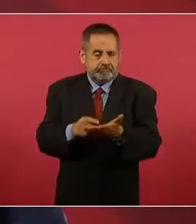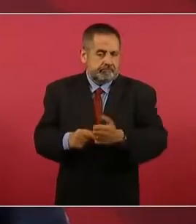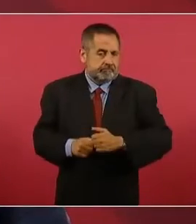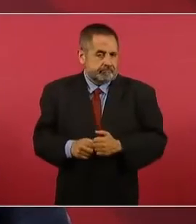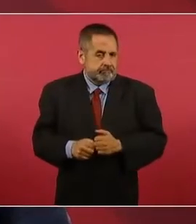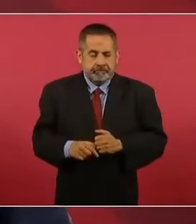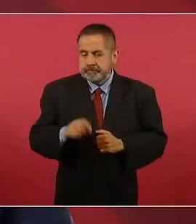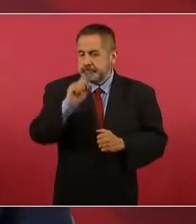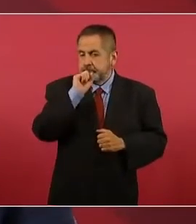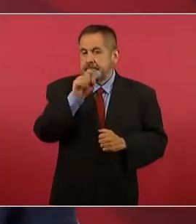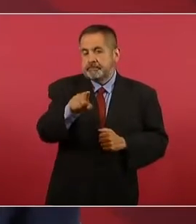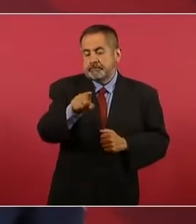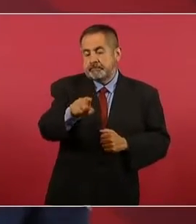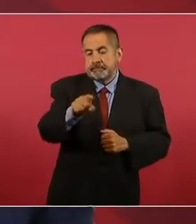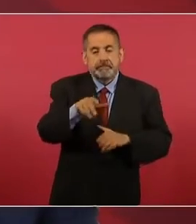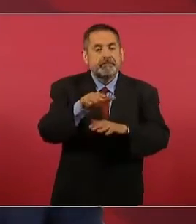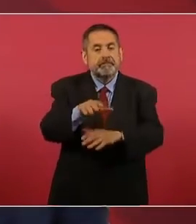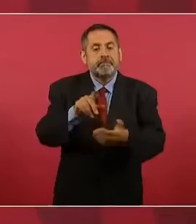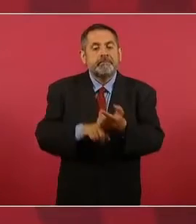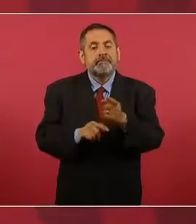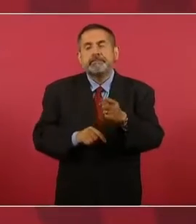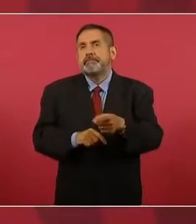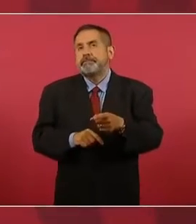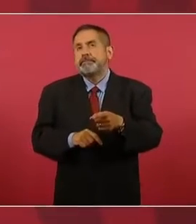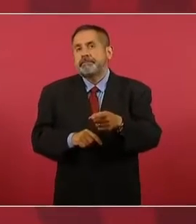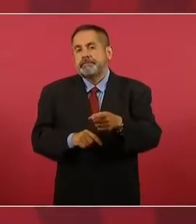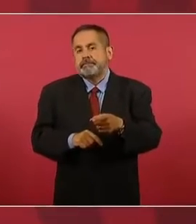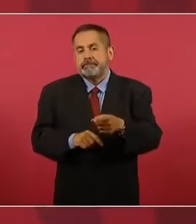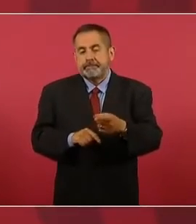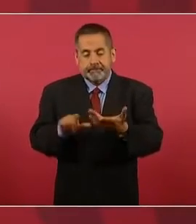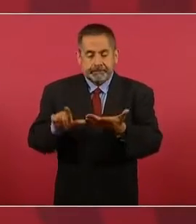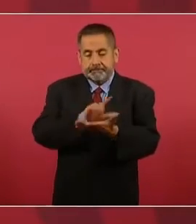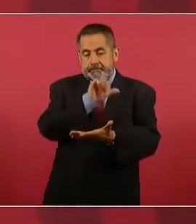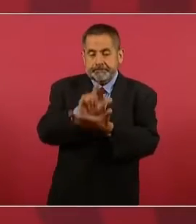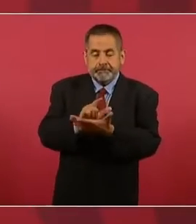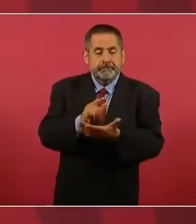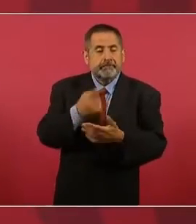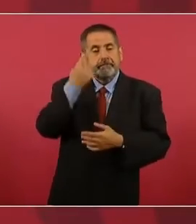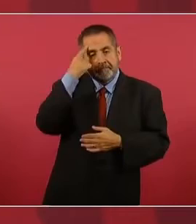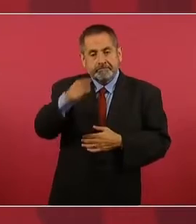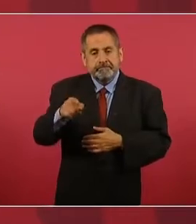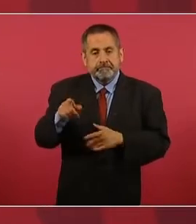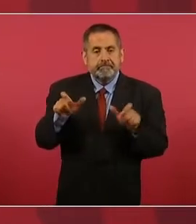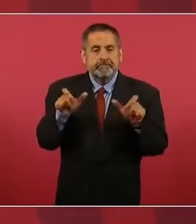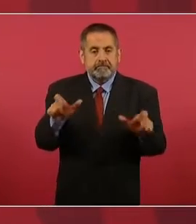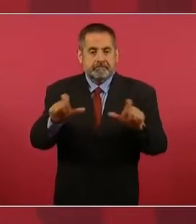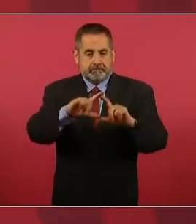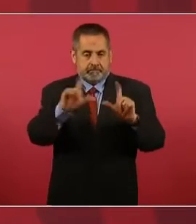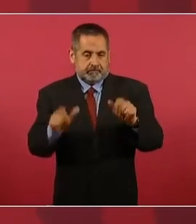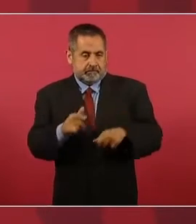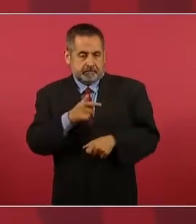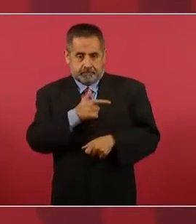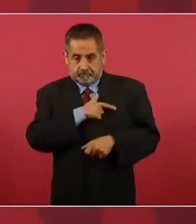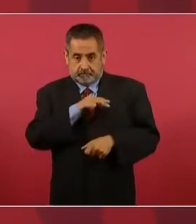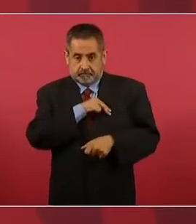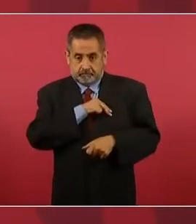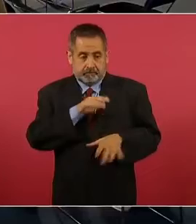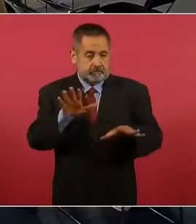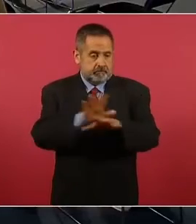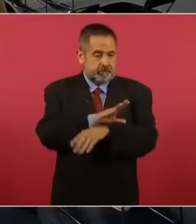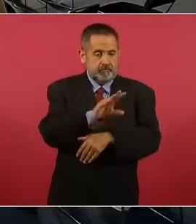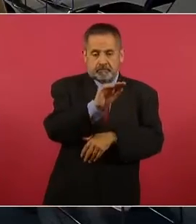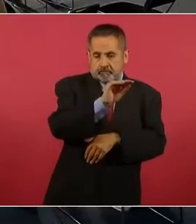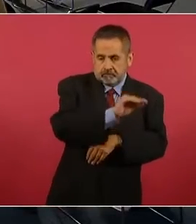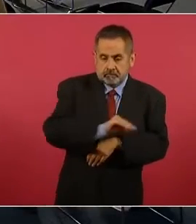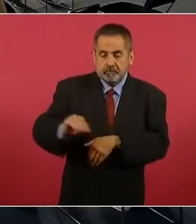en el caso de la reforma para que la Guardia Nacional dependa de la